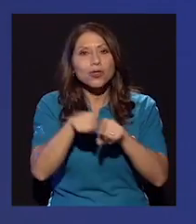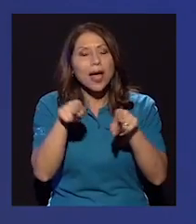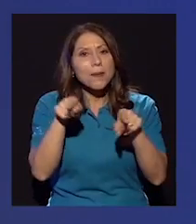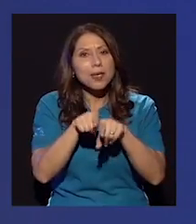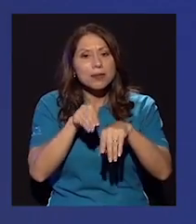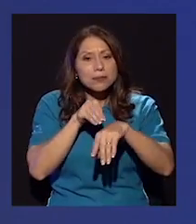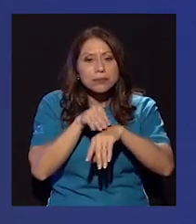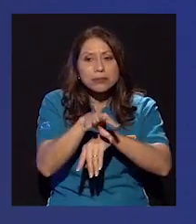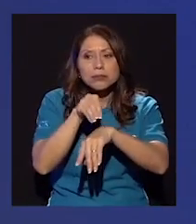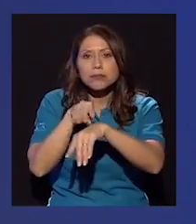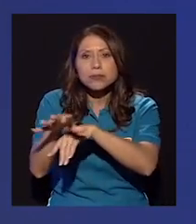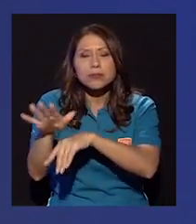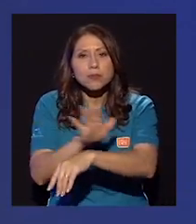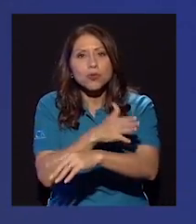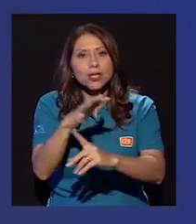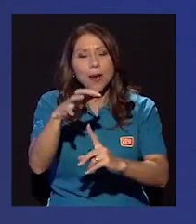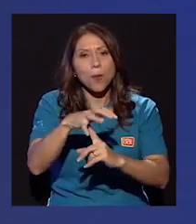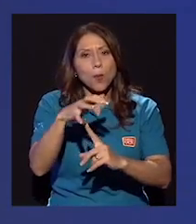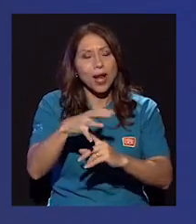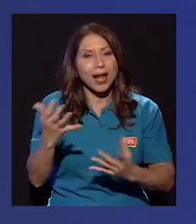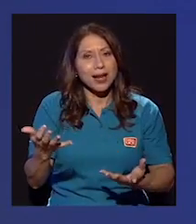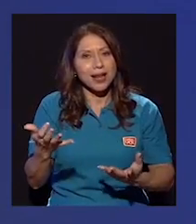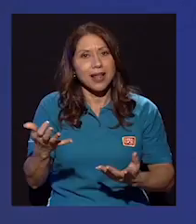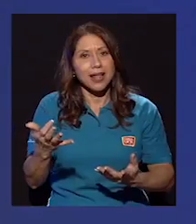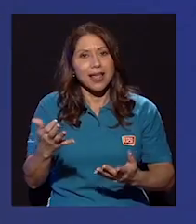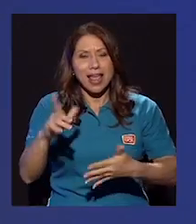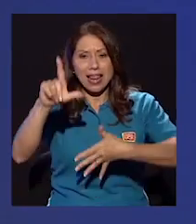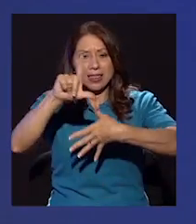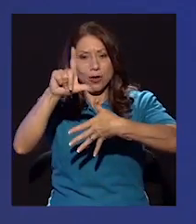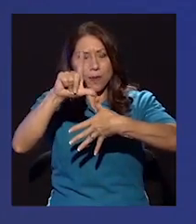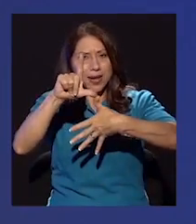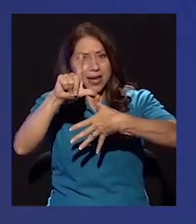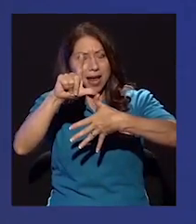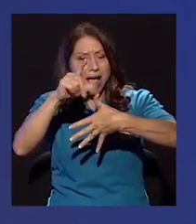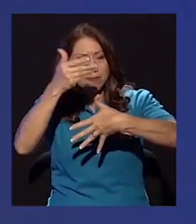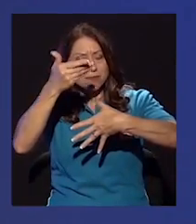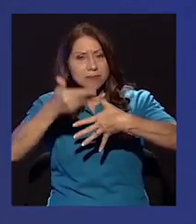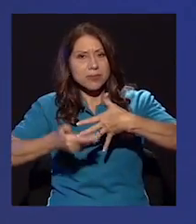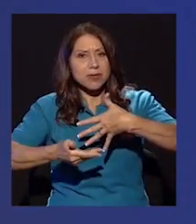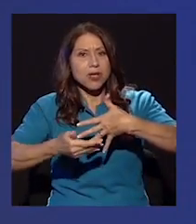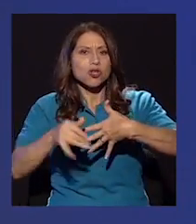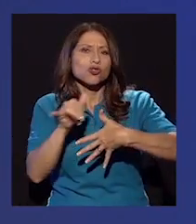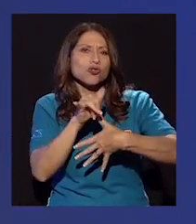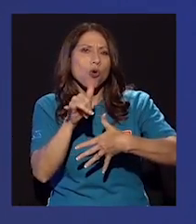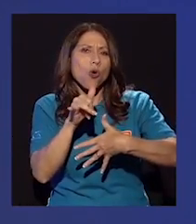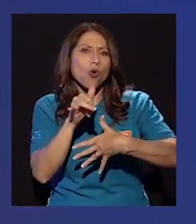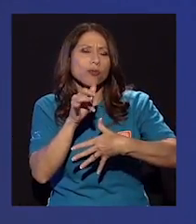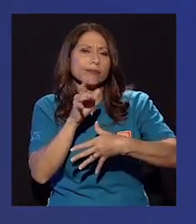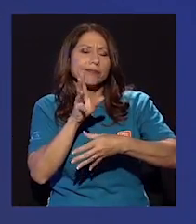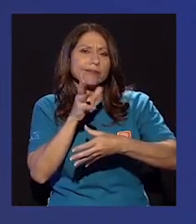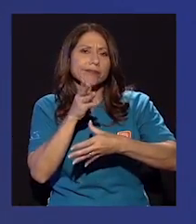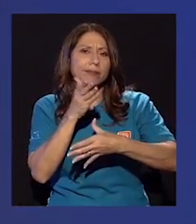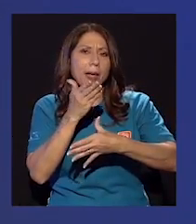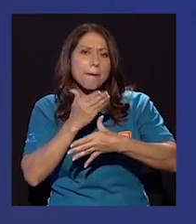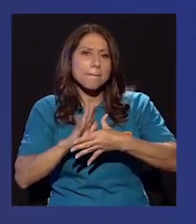los otros fenómenos de la música popular, que en toda Latinoamérica son, yo diría, como parte del